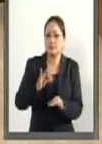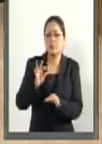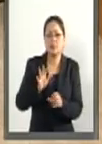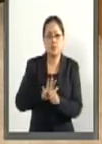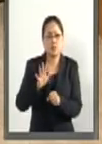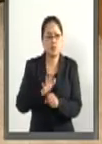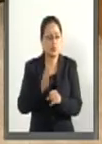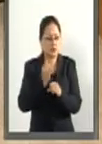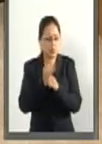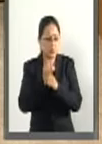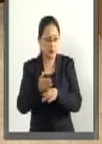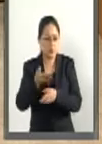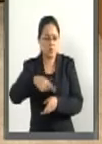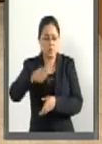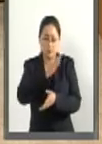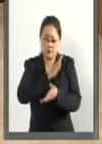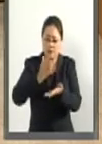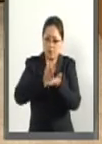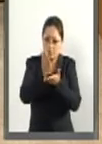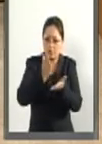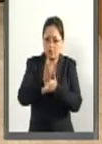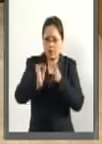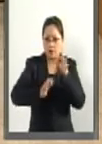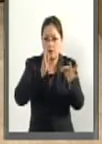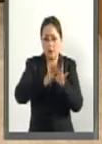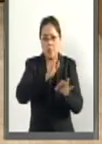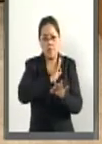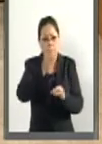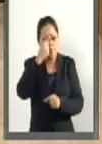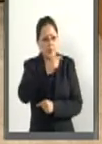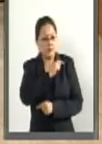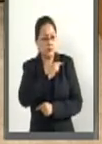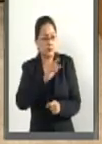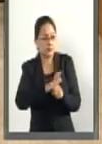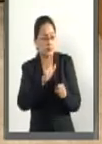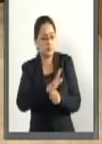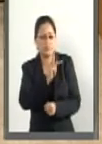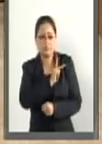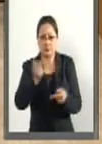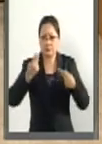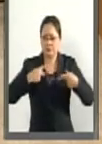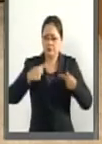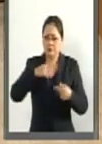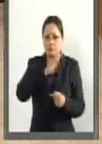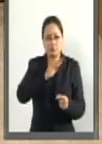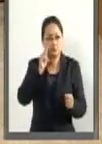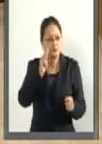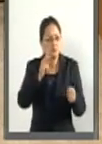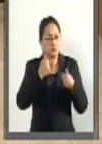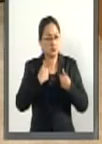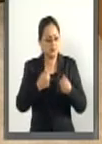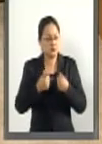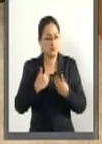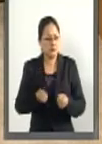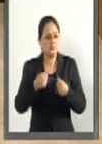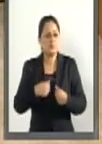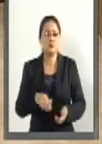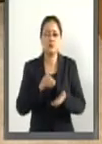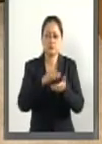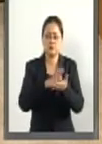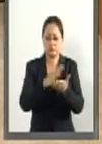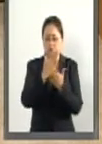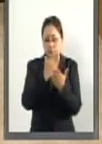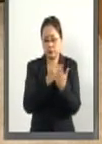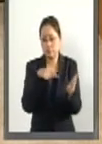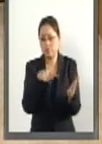información va a ser accesible y disponible para cualquier usuario y algo que se está estableciendo aquí en el